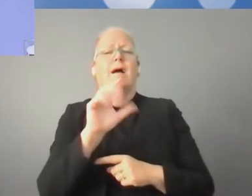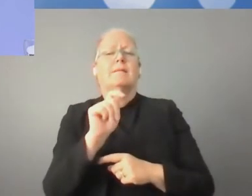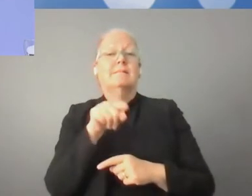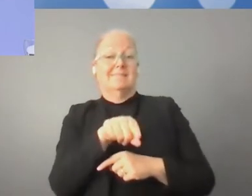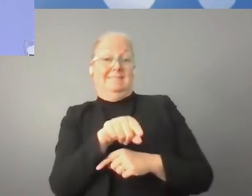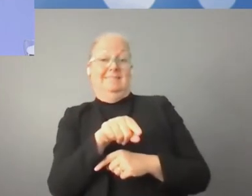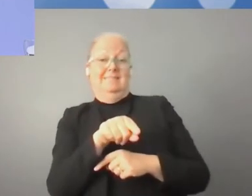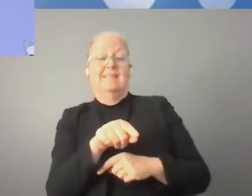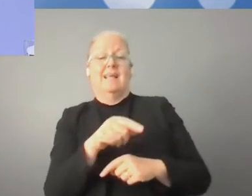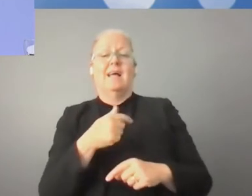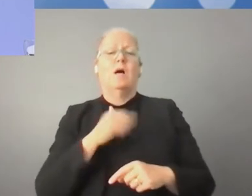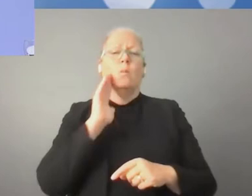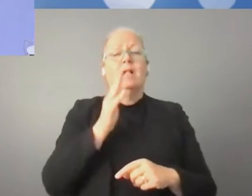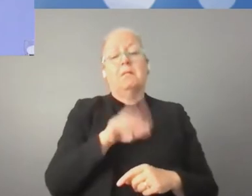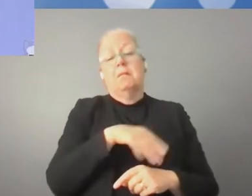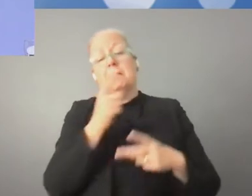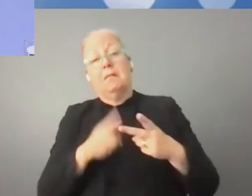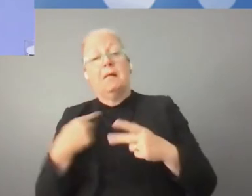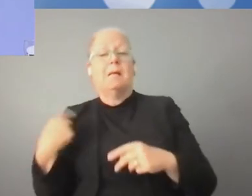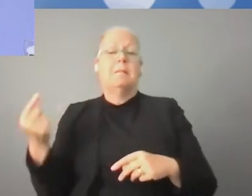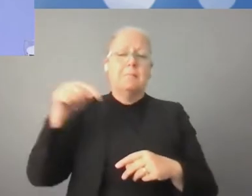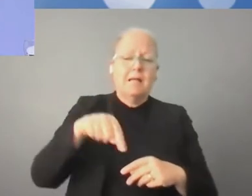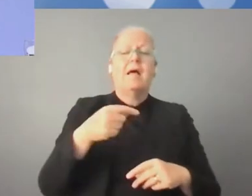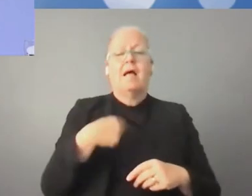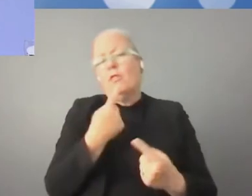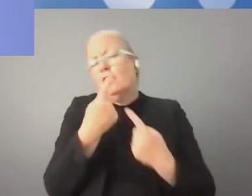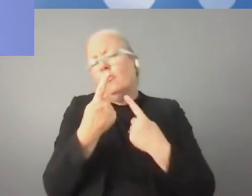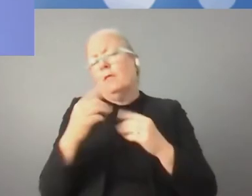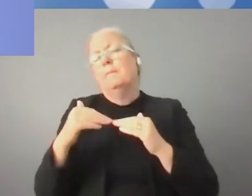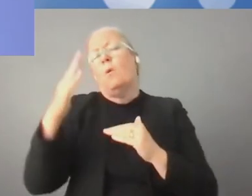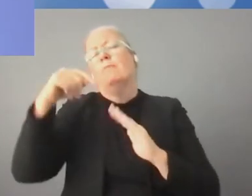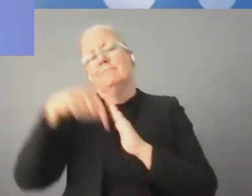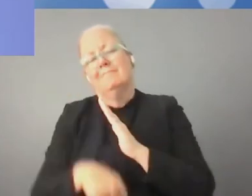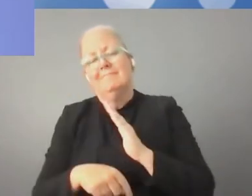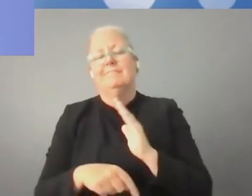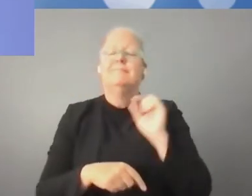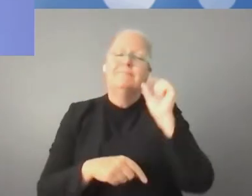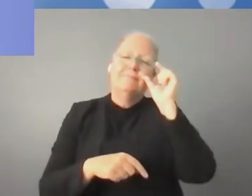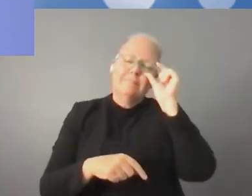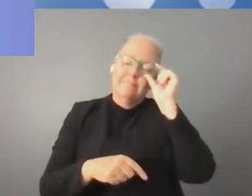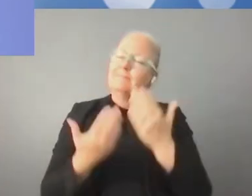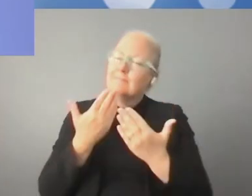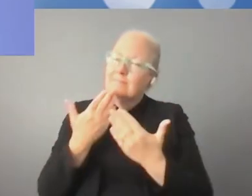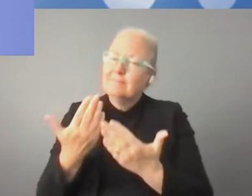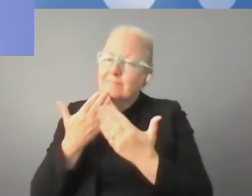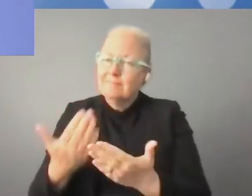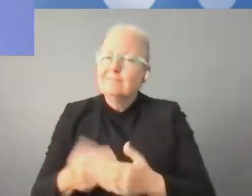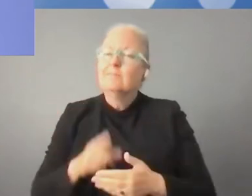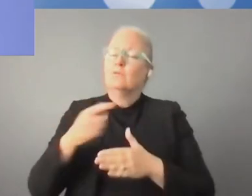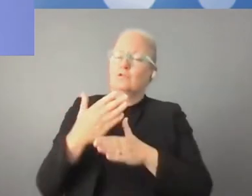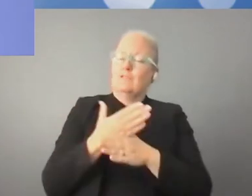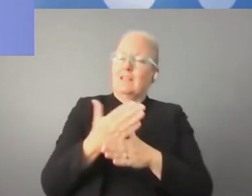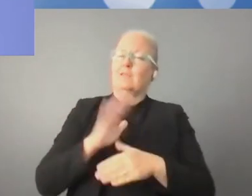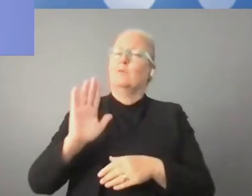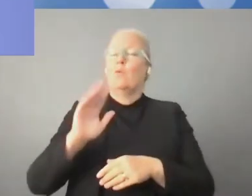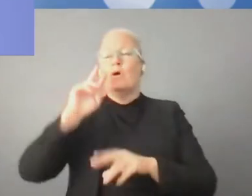compromiso global del año 2023. Hablaré más en detalle